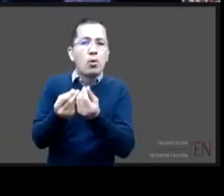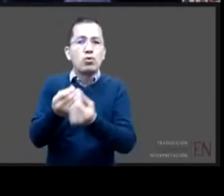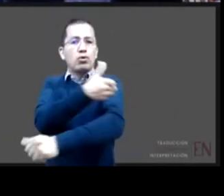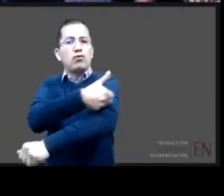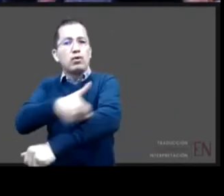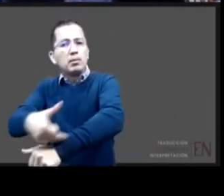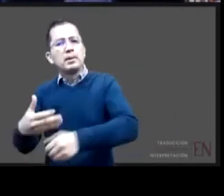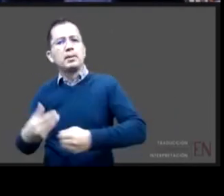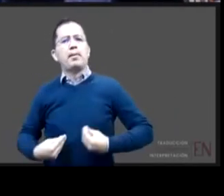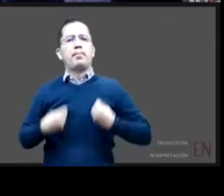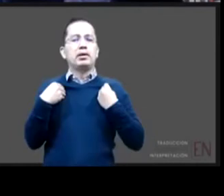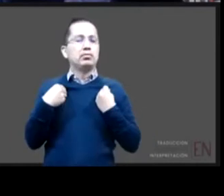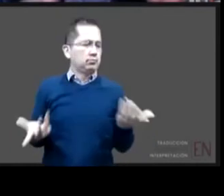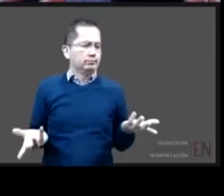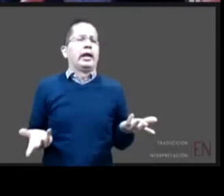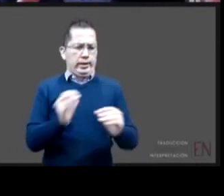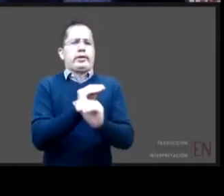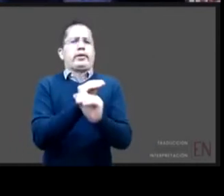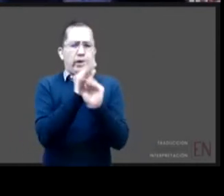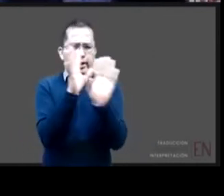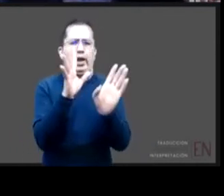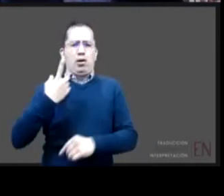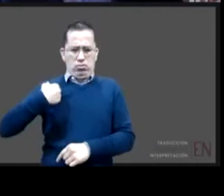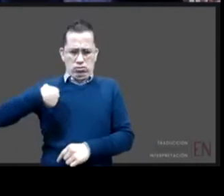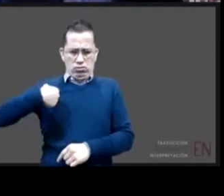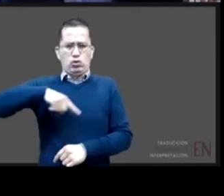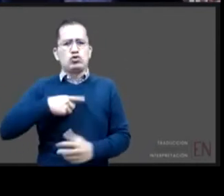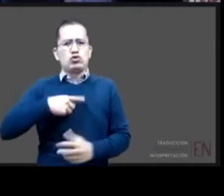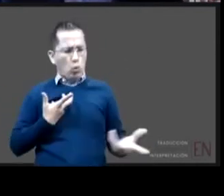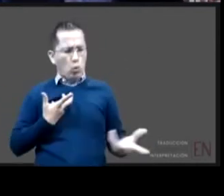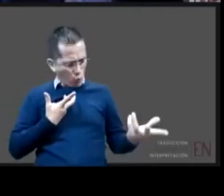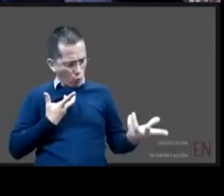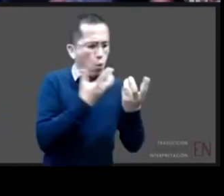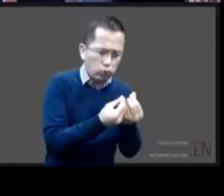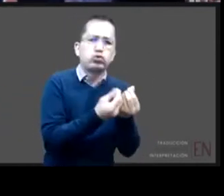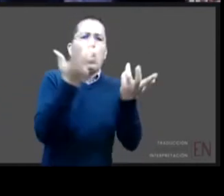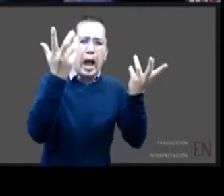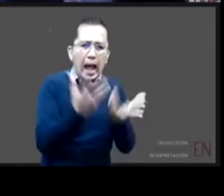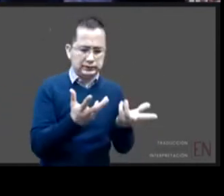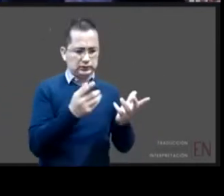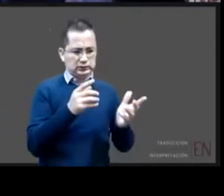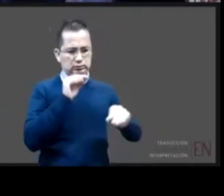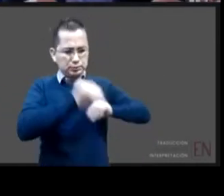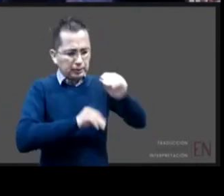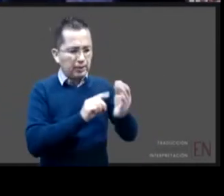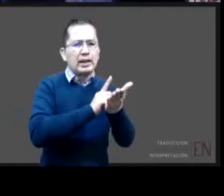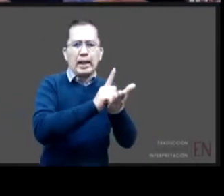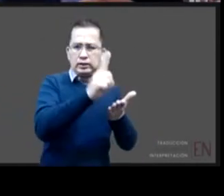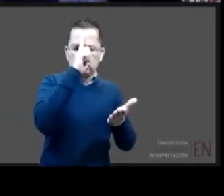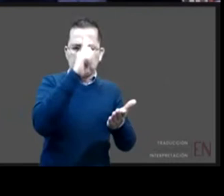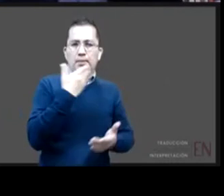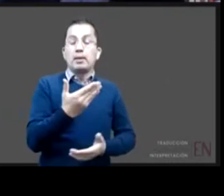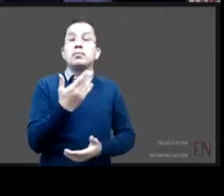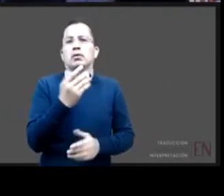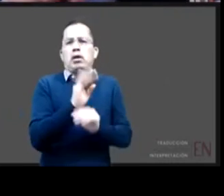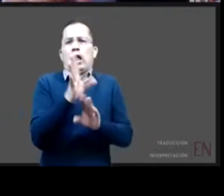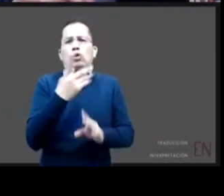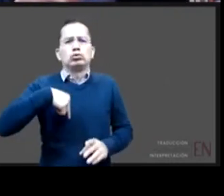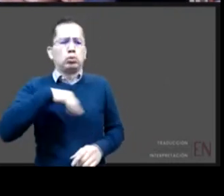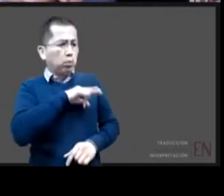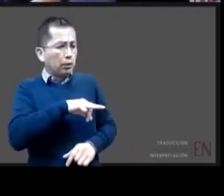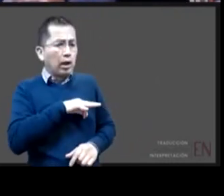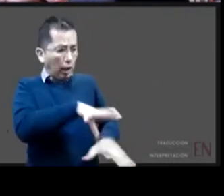hacer una adopción construimos la familia junto con ellos pero a partir de los derechos y de las